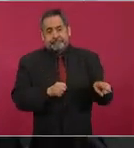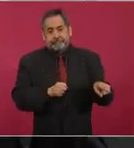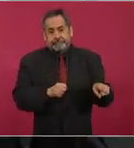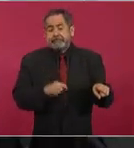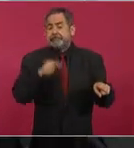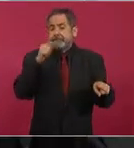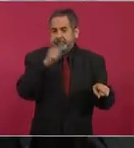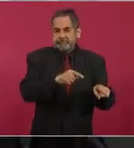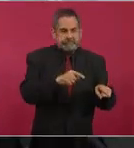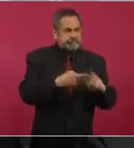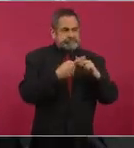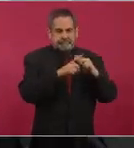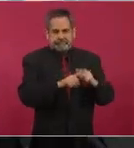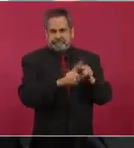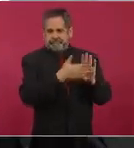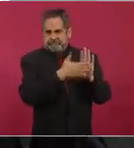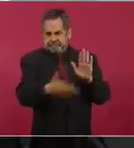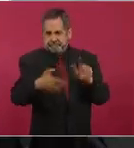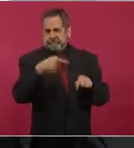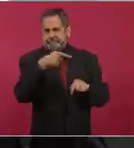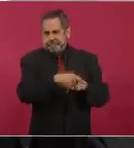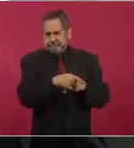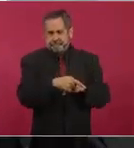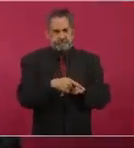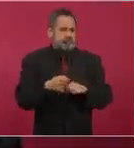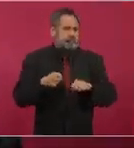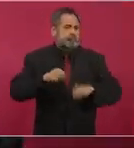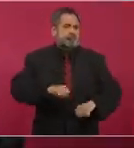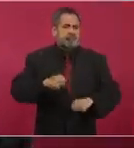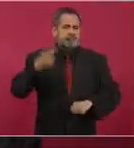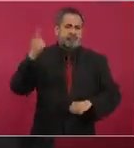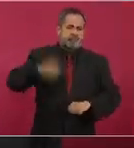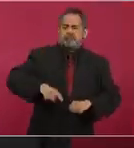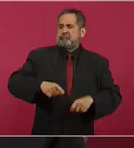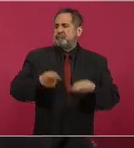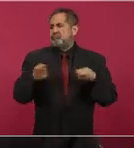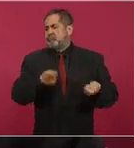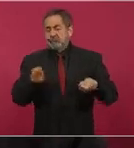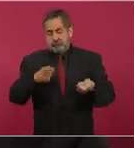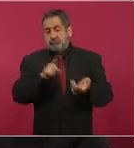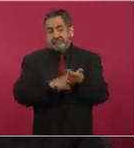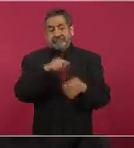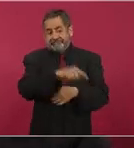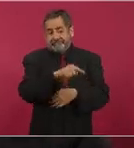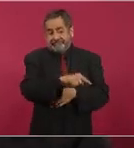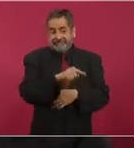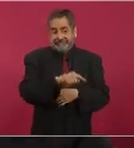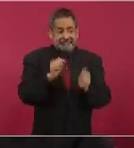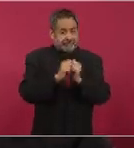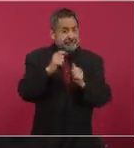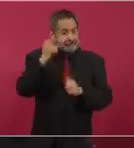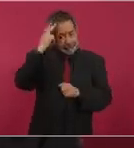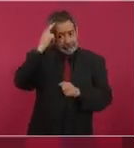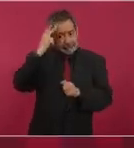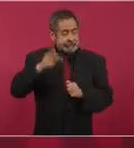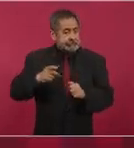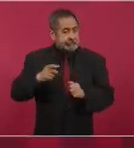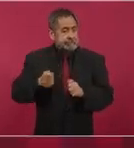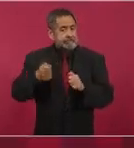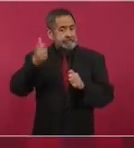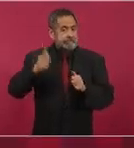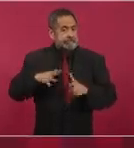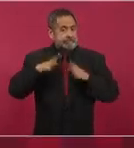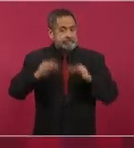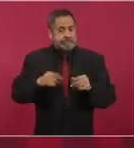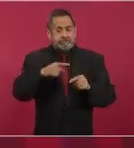ahí se consolidó un régimen autoritario tan arraigado.